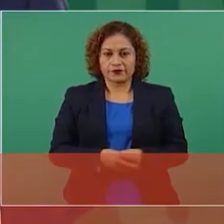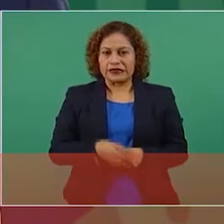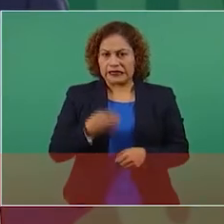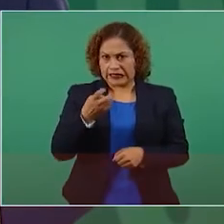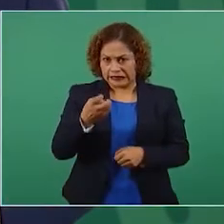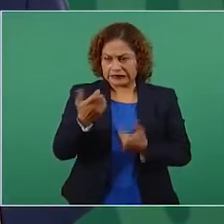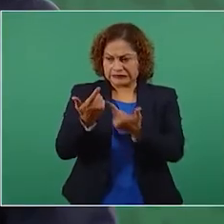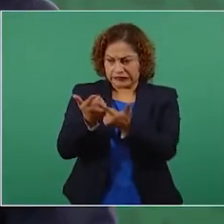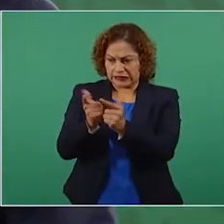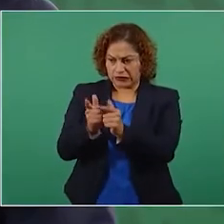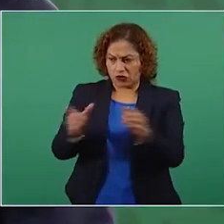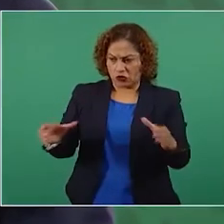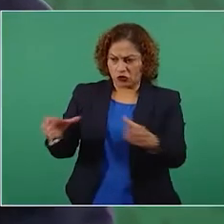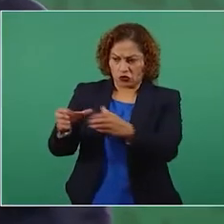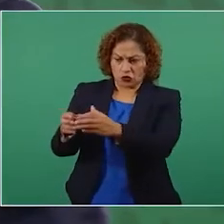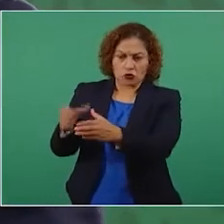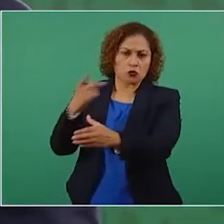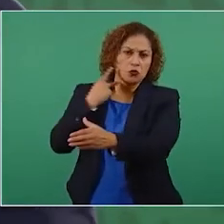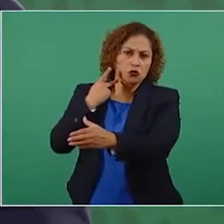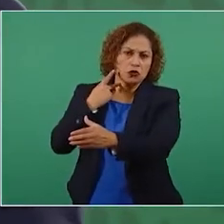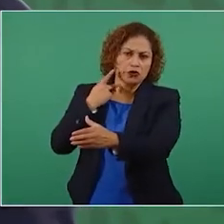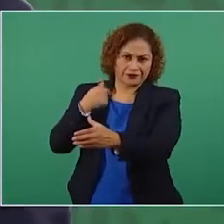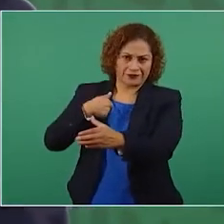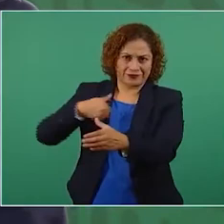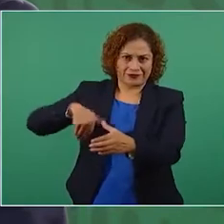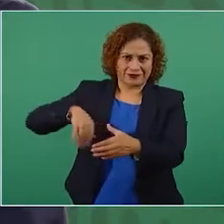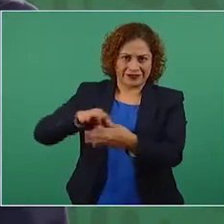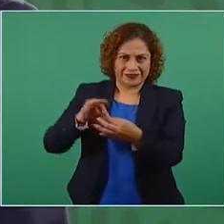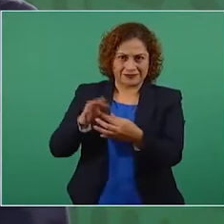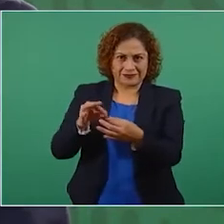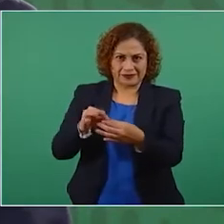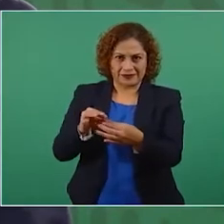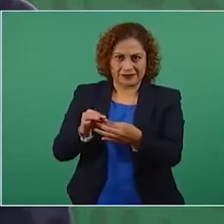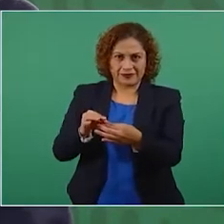que no esté en contra de nosotros